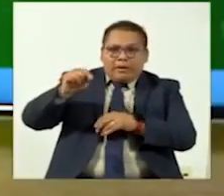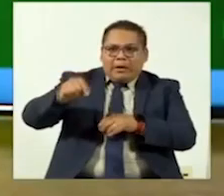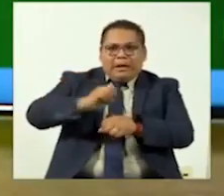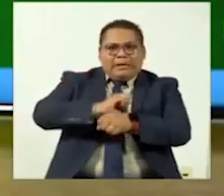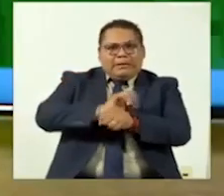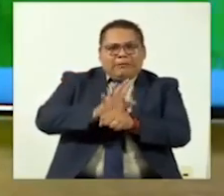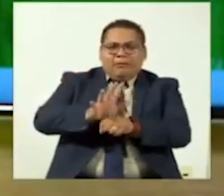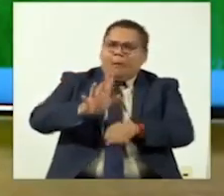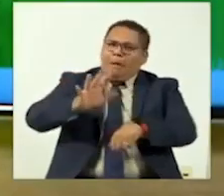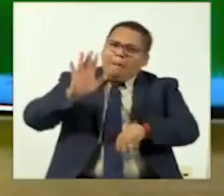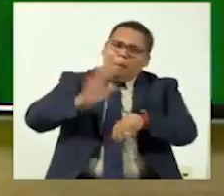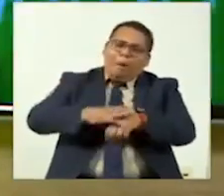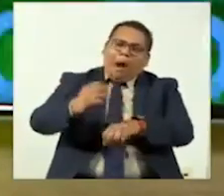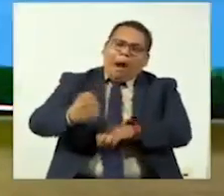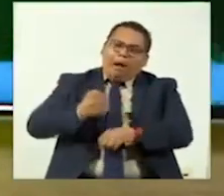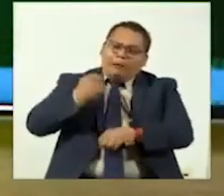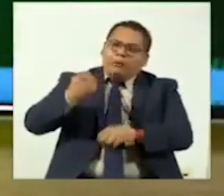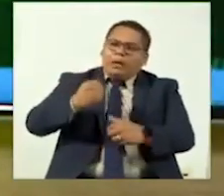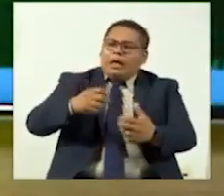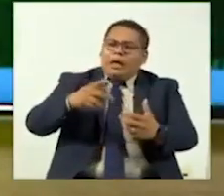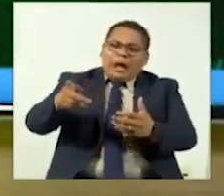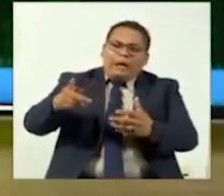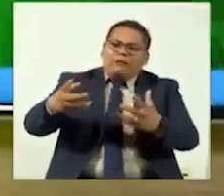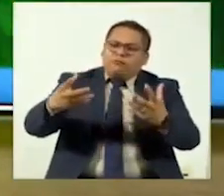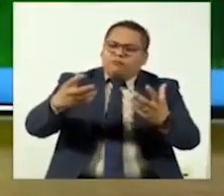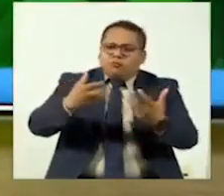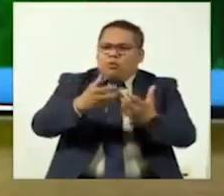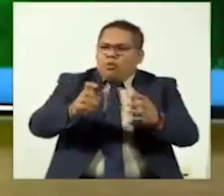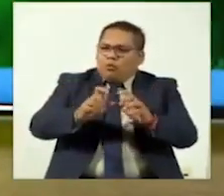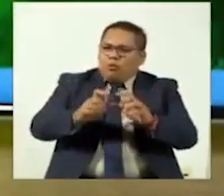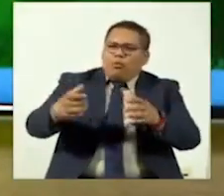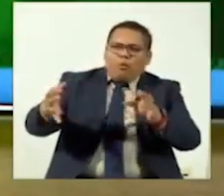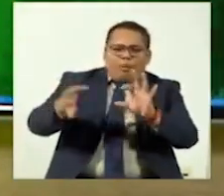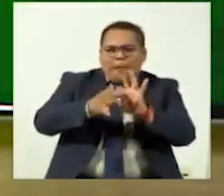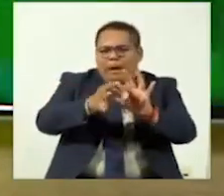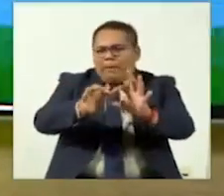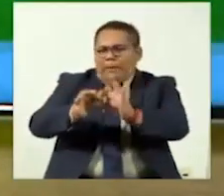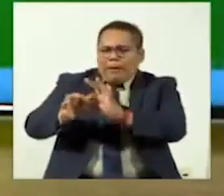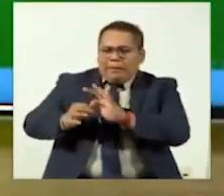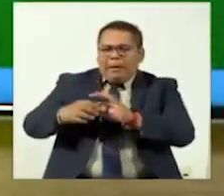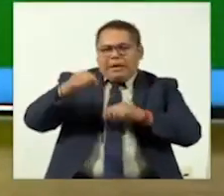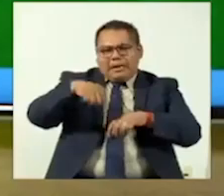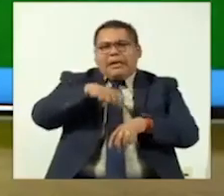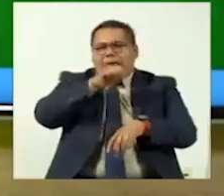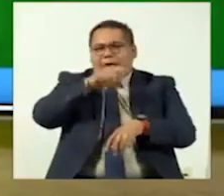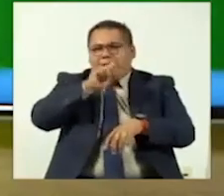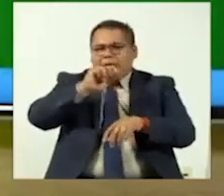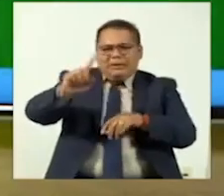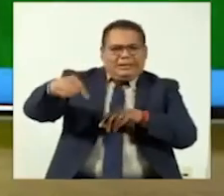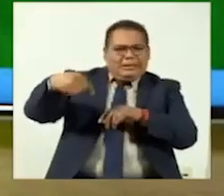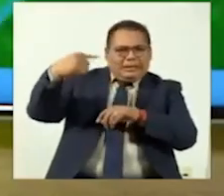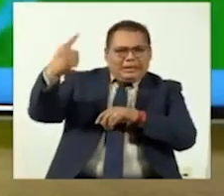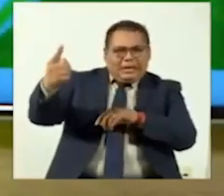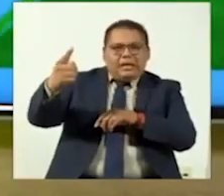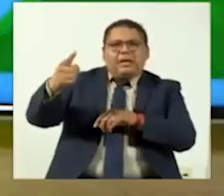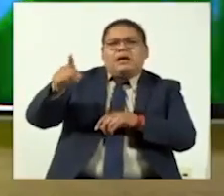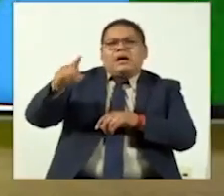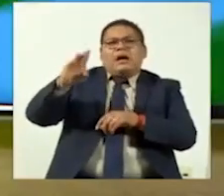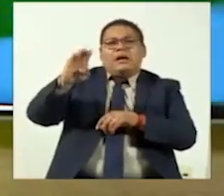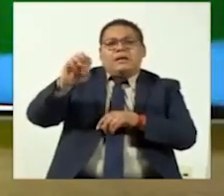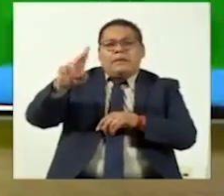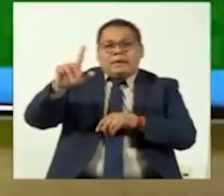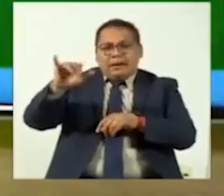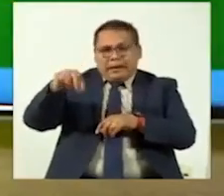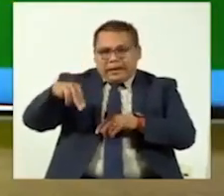potencializó un millón de veces más de que alguien que estaba aquí en Jalisco colaboraba con alguien que estaba en Berlín